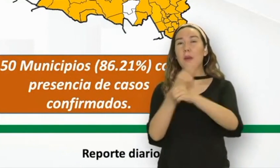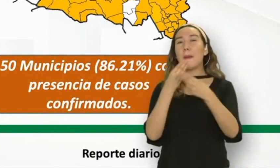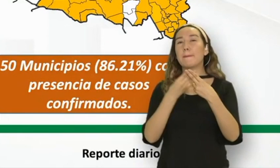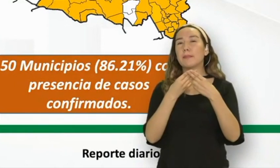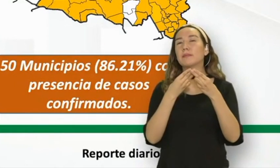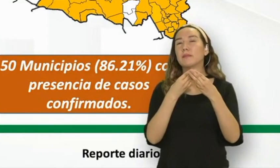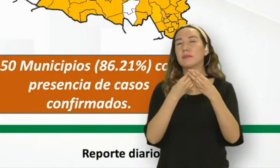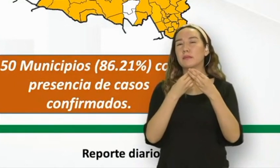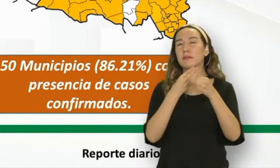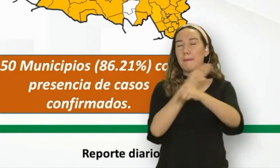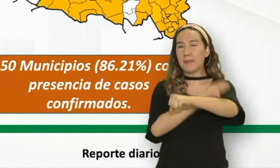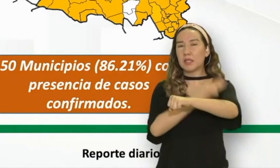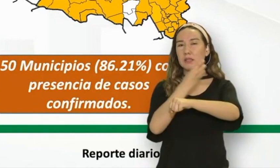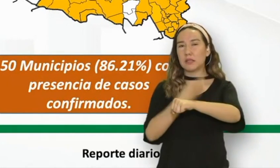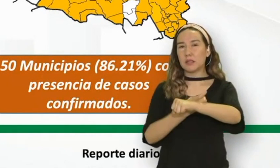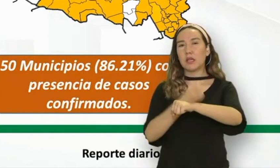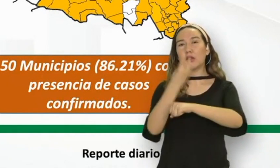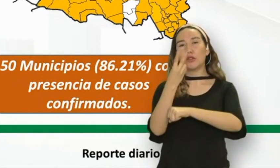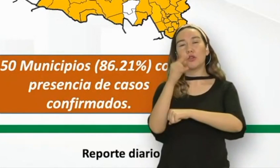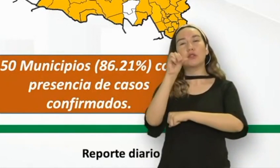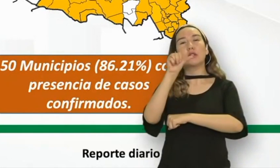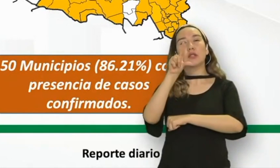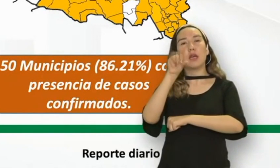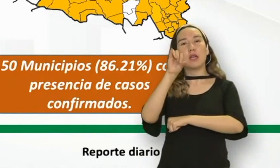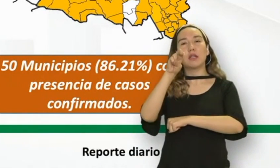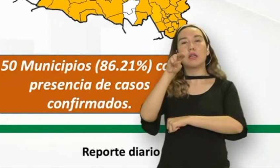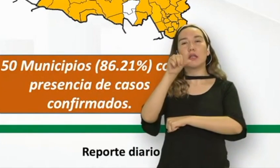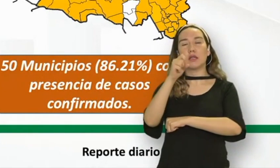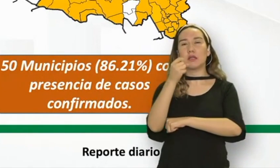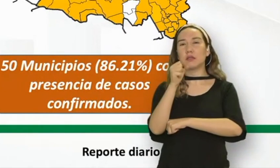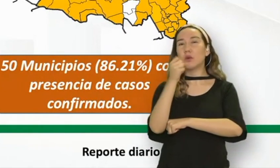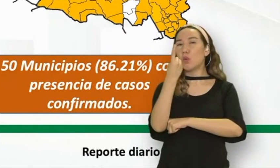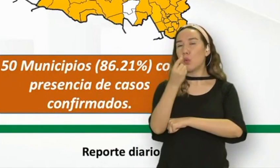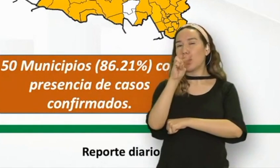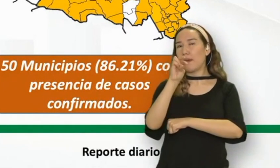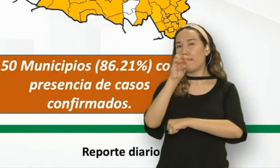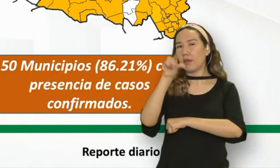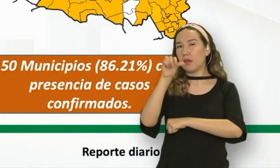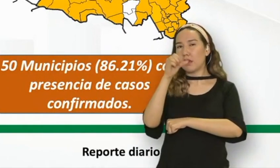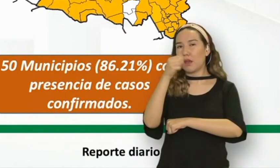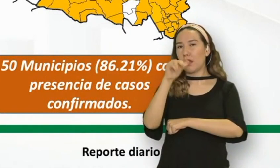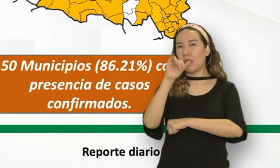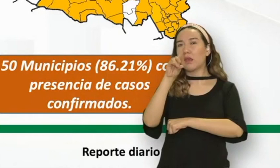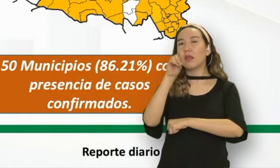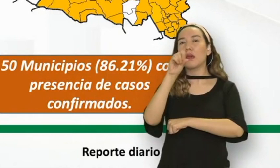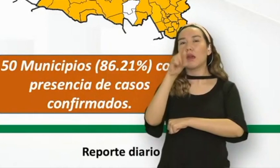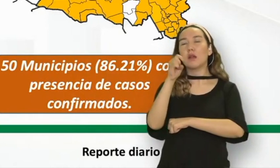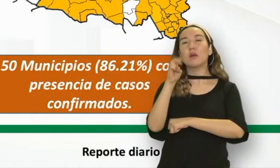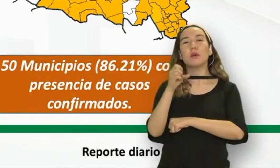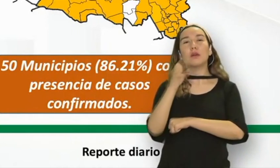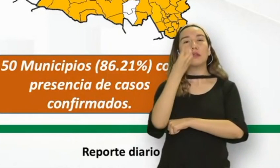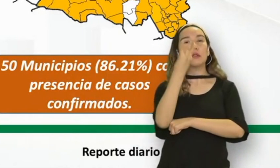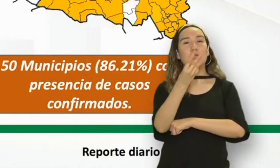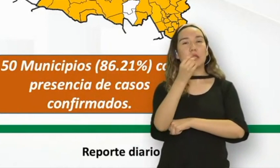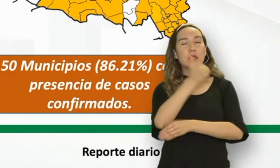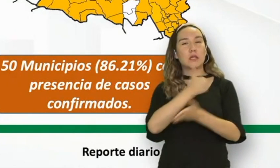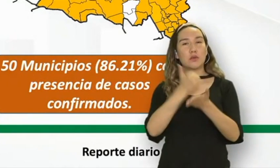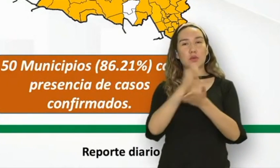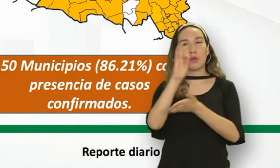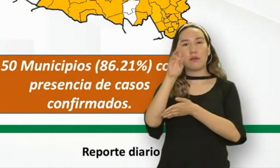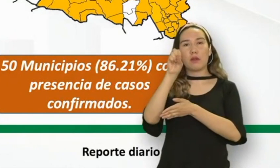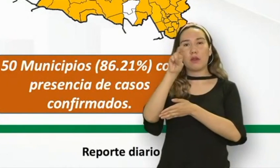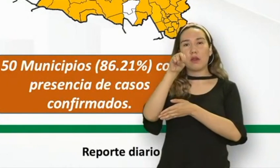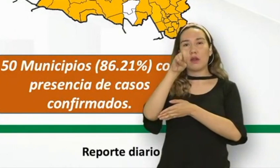2 en Salinas, una en Villa Hidalgo, la que sigue por favor. Tenemos 3 personas confirmadas en Ciudad Fernández, una en Río Verde,